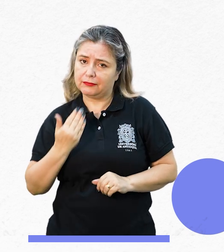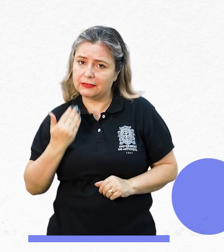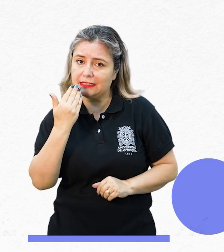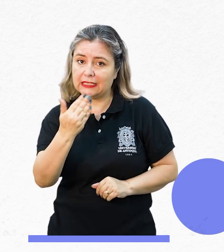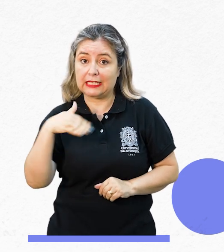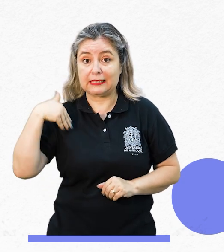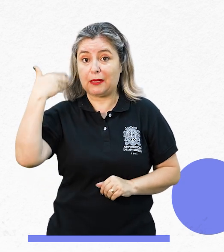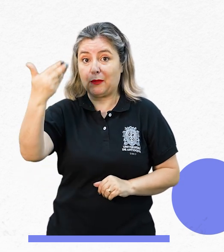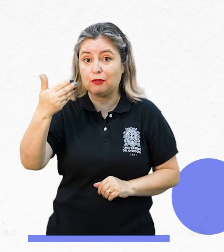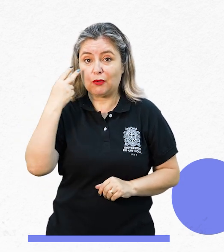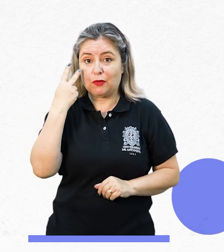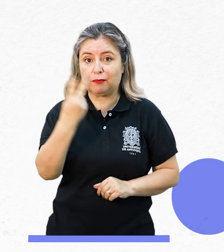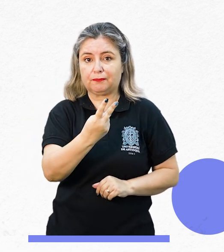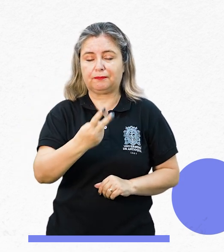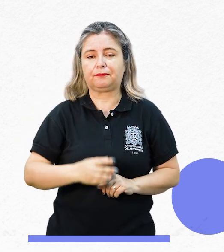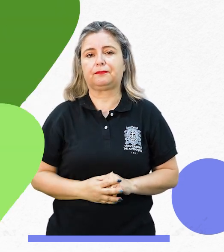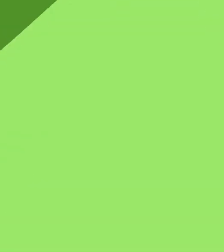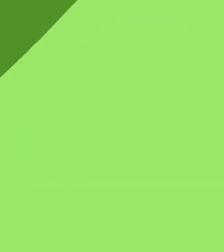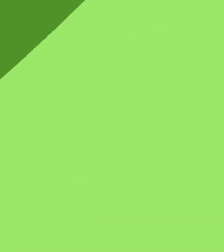gracias y hasta una próxima ocasión.